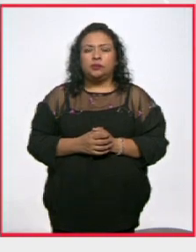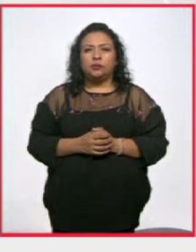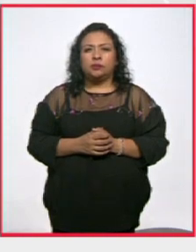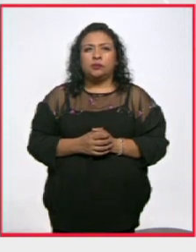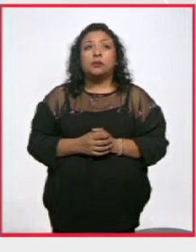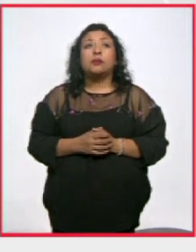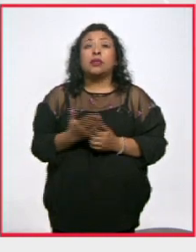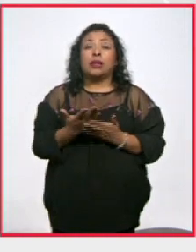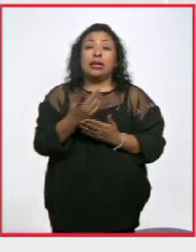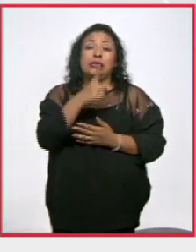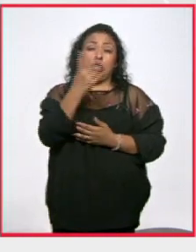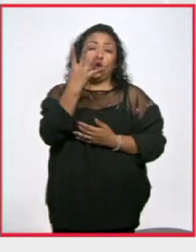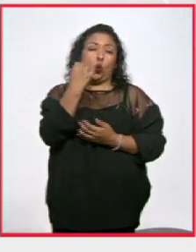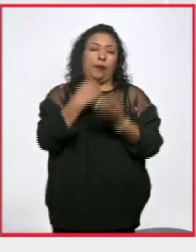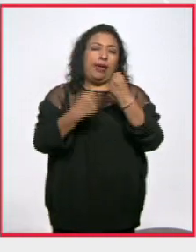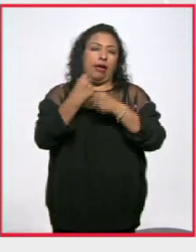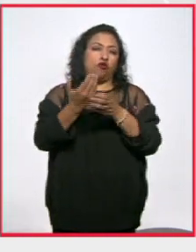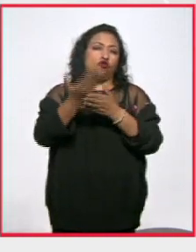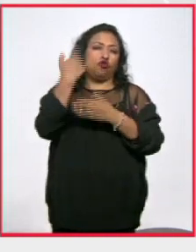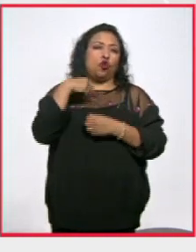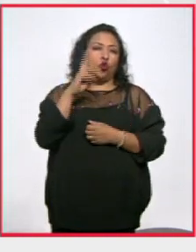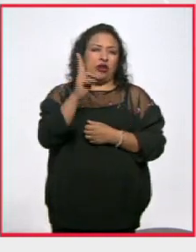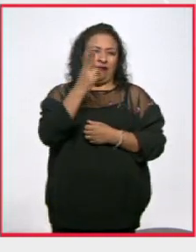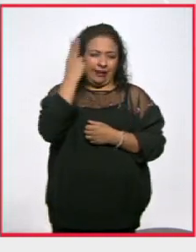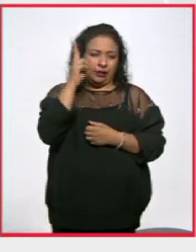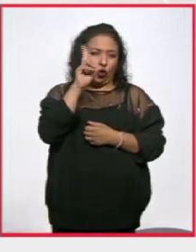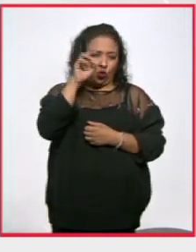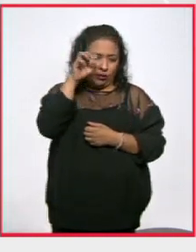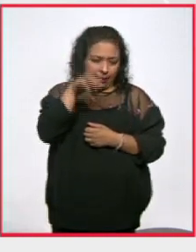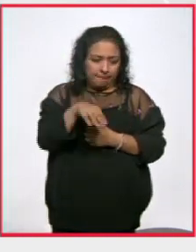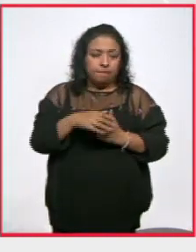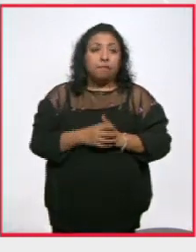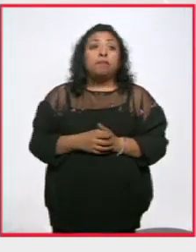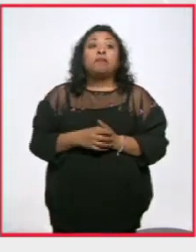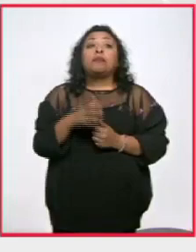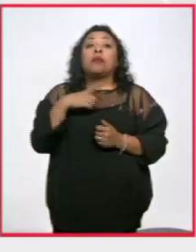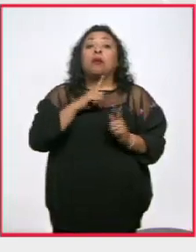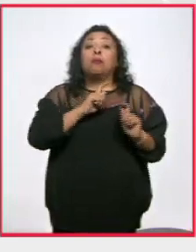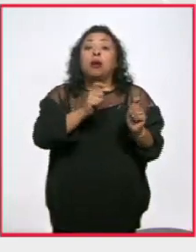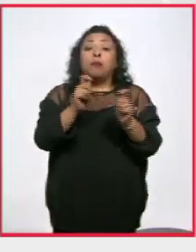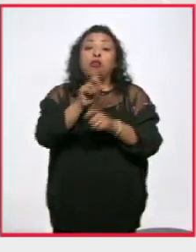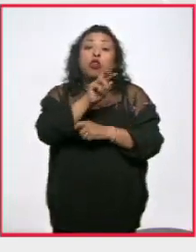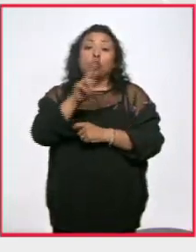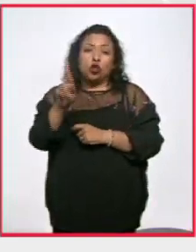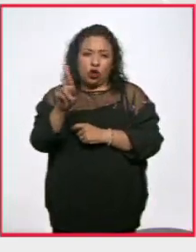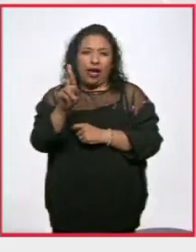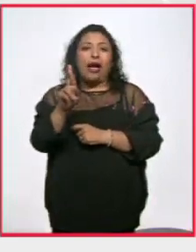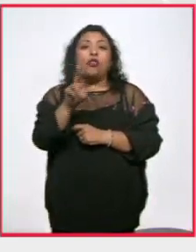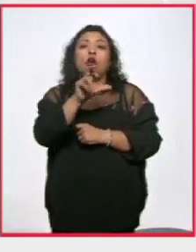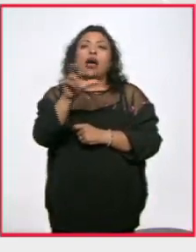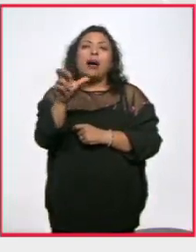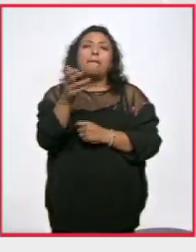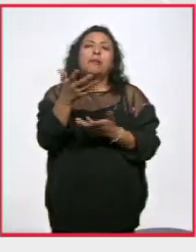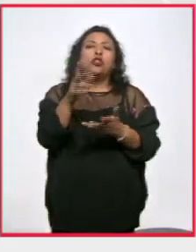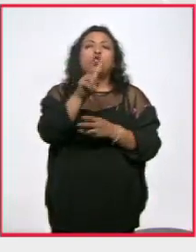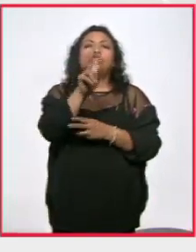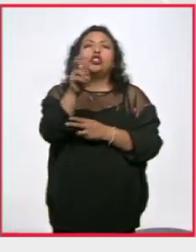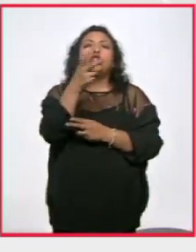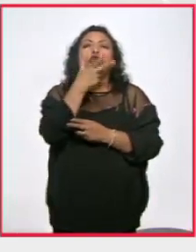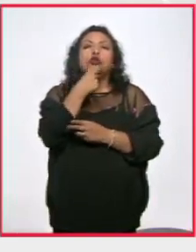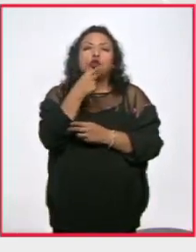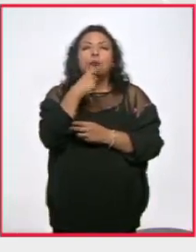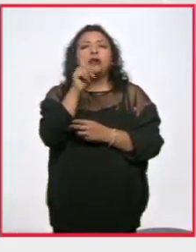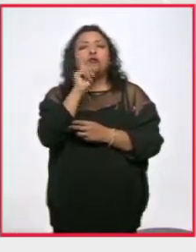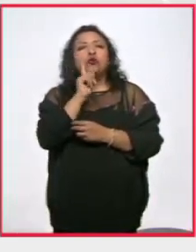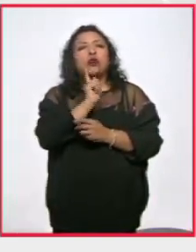Desde hace 109 años la Universidad Nacional Autónoma de México ha entregado doctorados honoris causa a poco más de 200 hombres